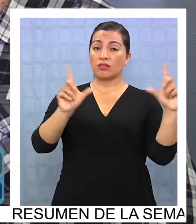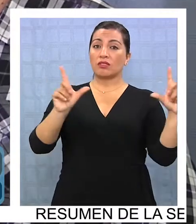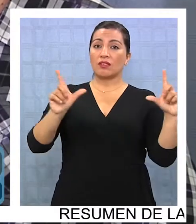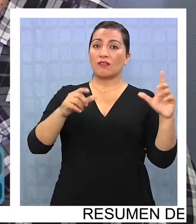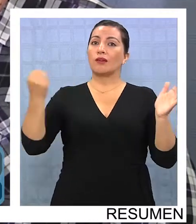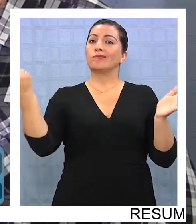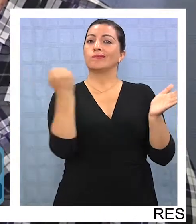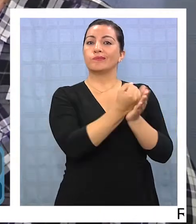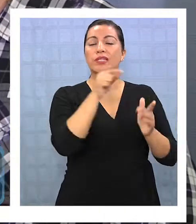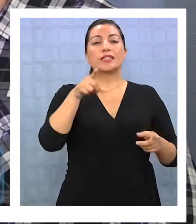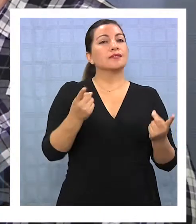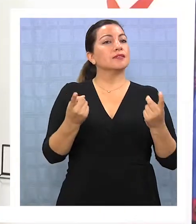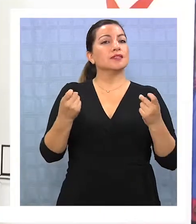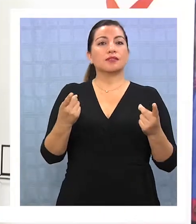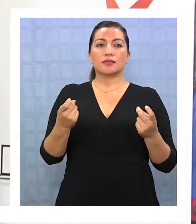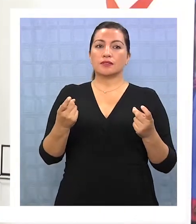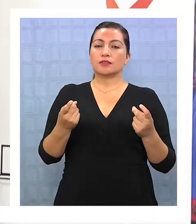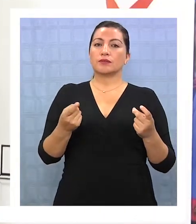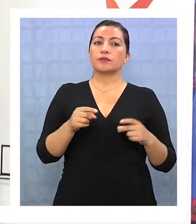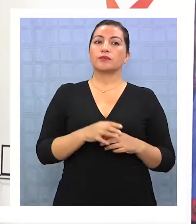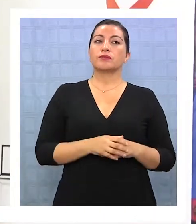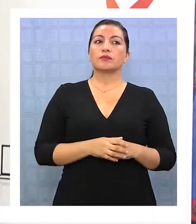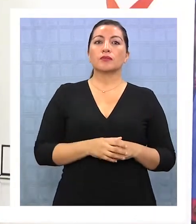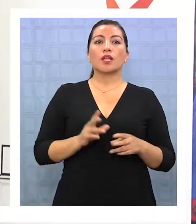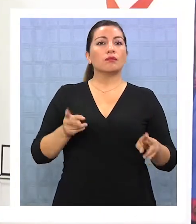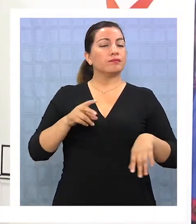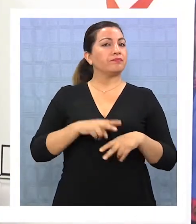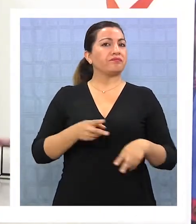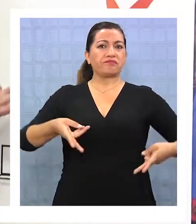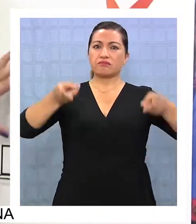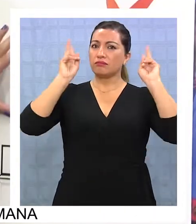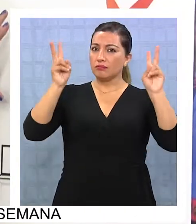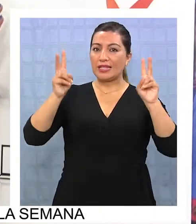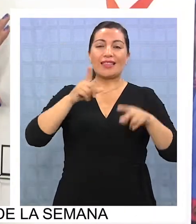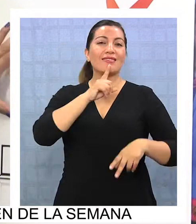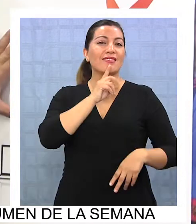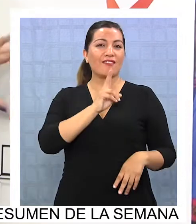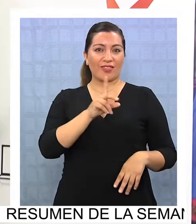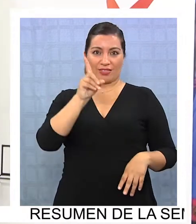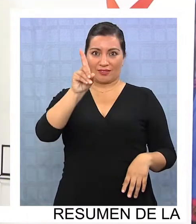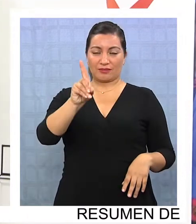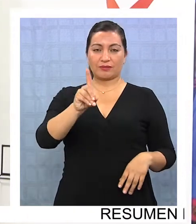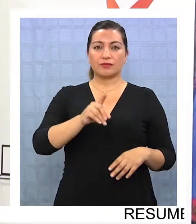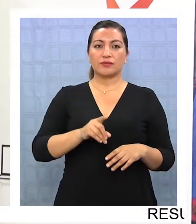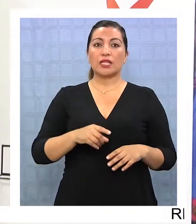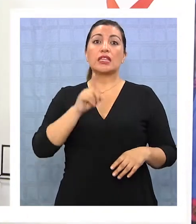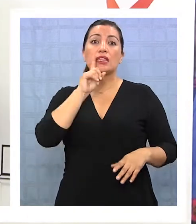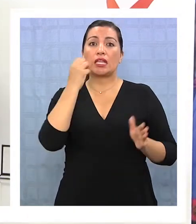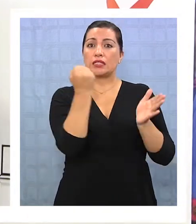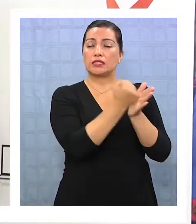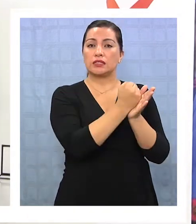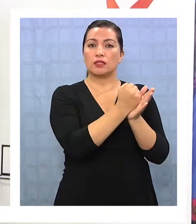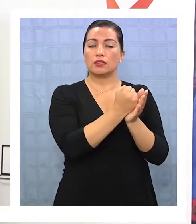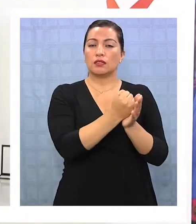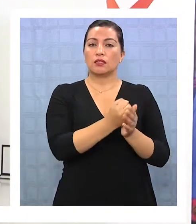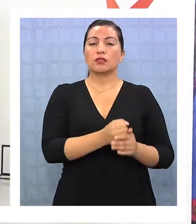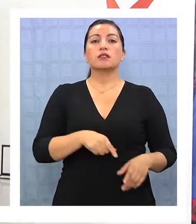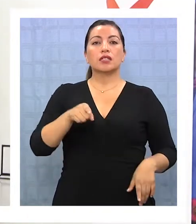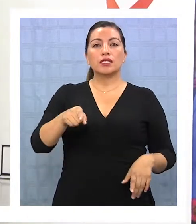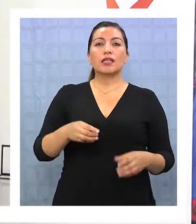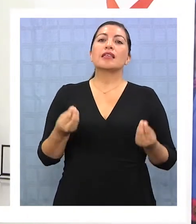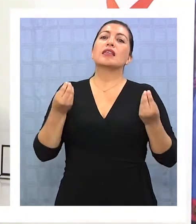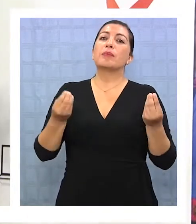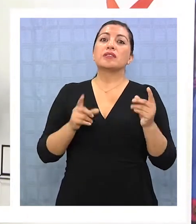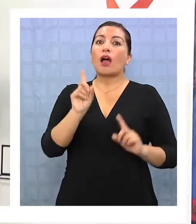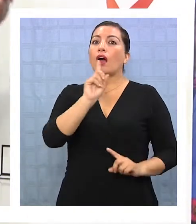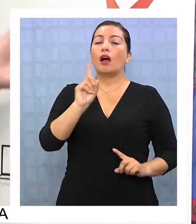venir con eso? Todos de ahora en adelante, los que están obviamente habilitados para la Televisión Digital, vienen con este sello. Y me imagino Mabel les iba a explicar qué